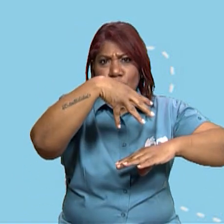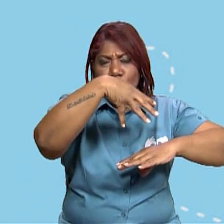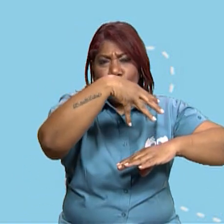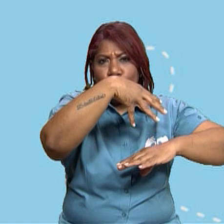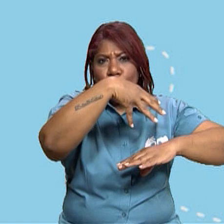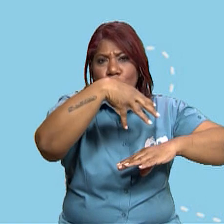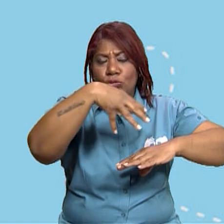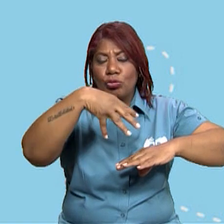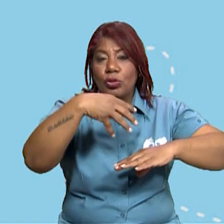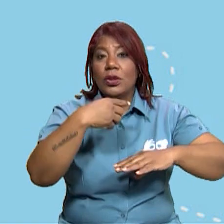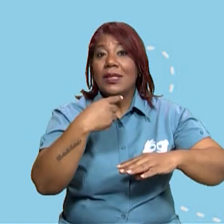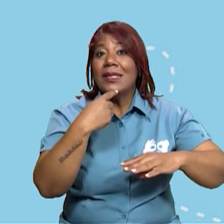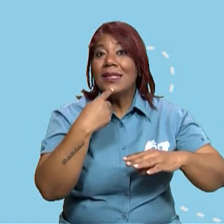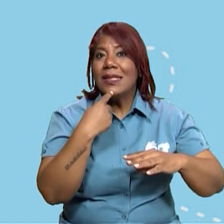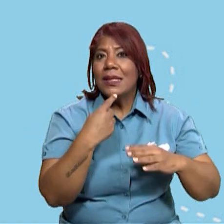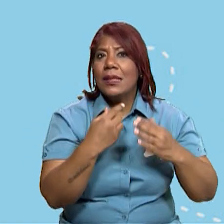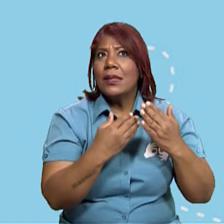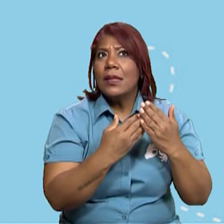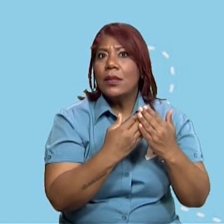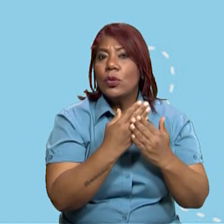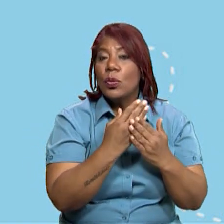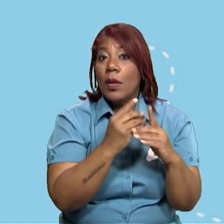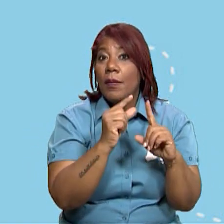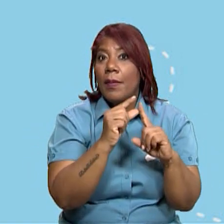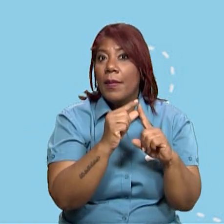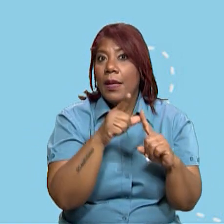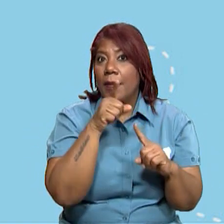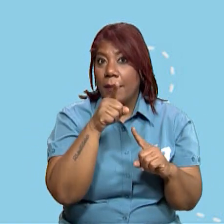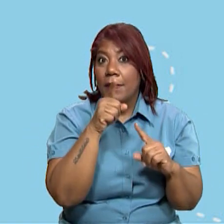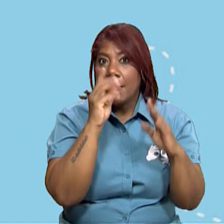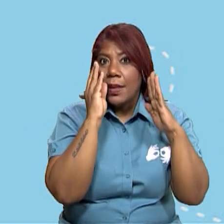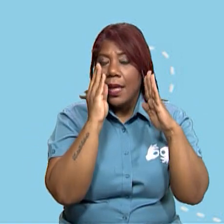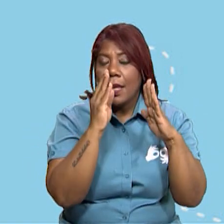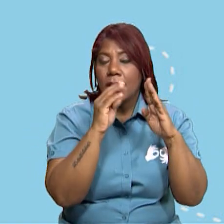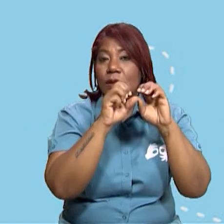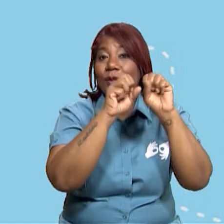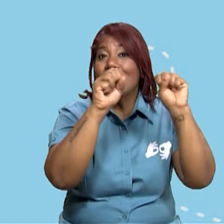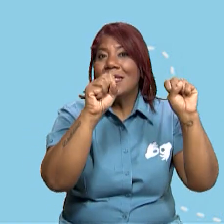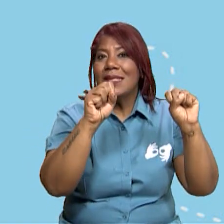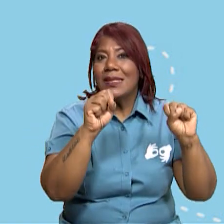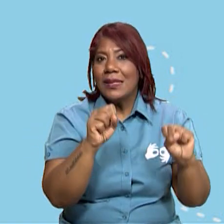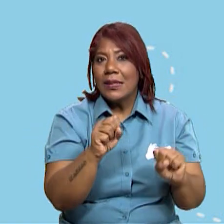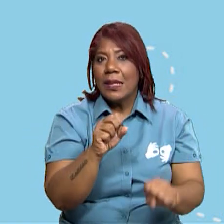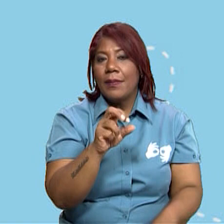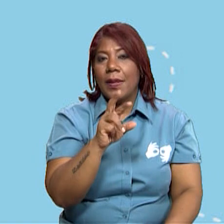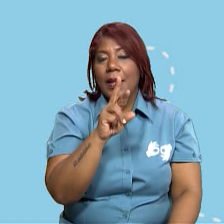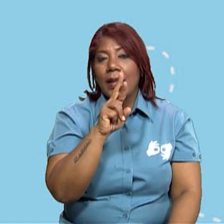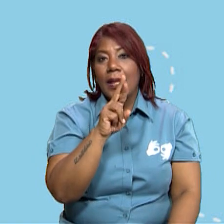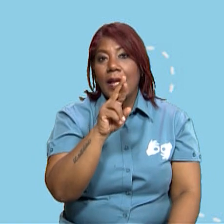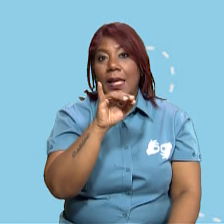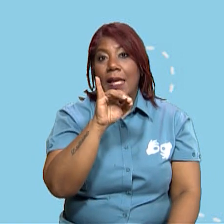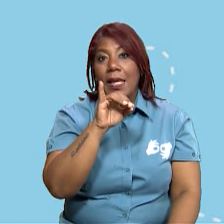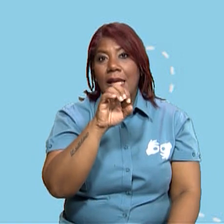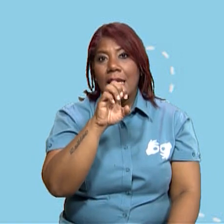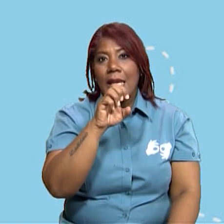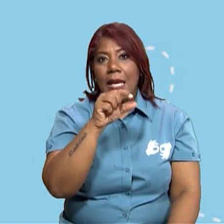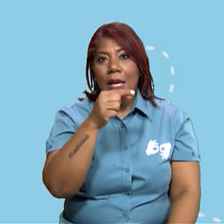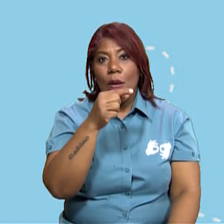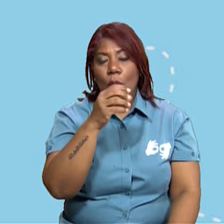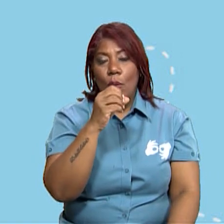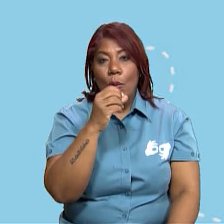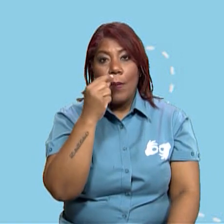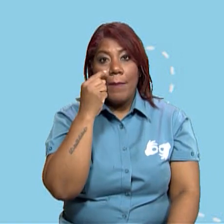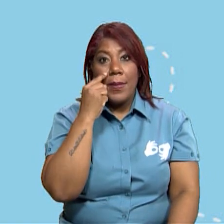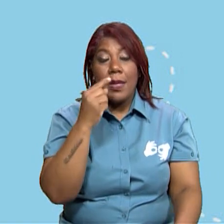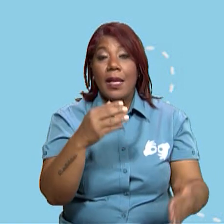se llama sistema de riego, recuerden que en Panamá no todo el tiempo, nosotros tenemos dos estaciones o dos temporadas.